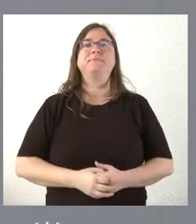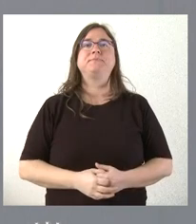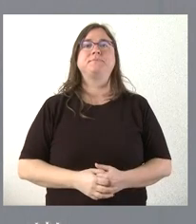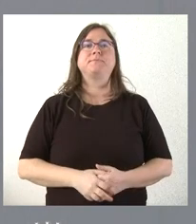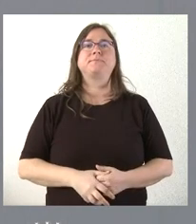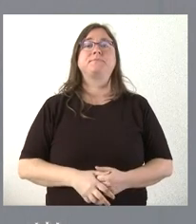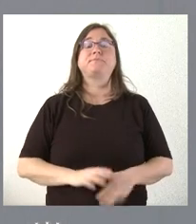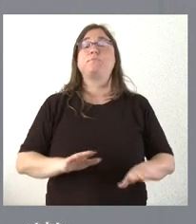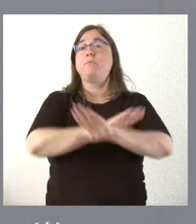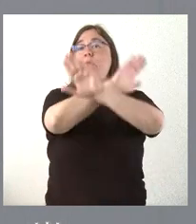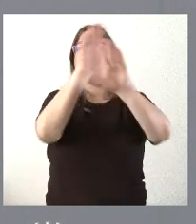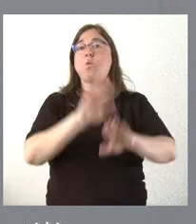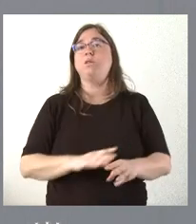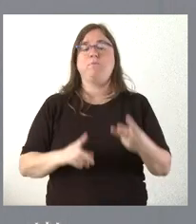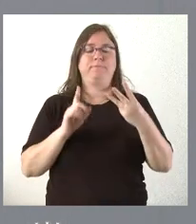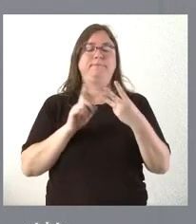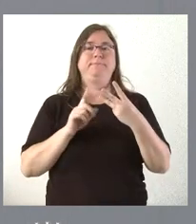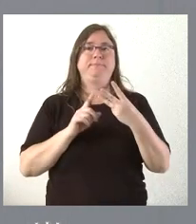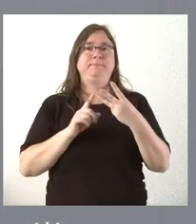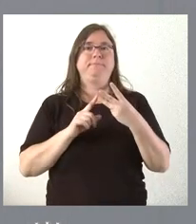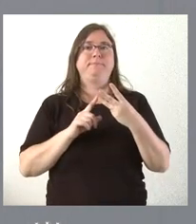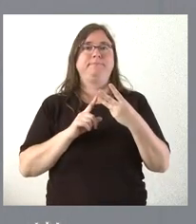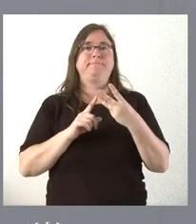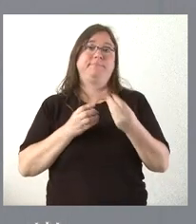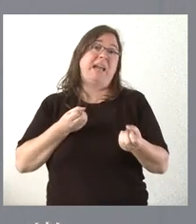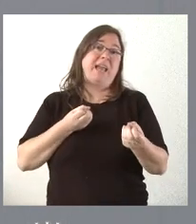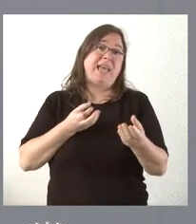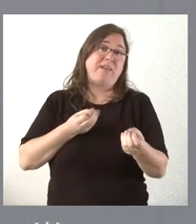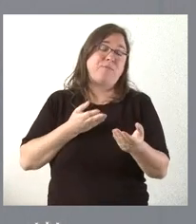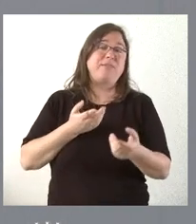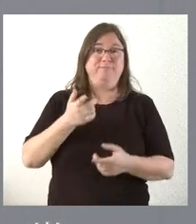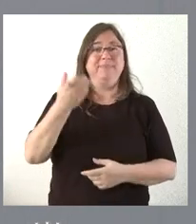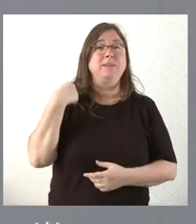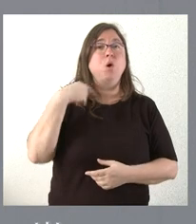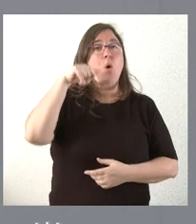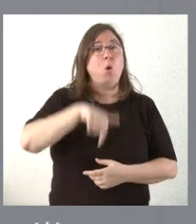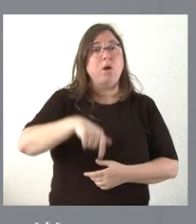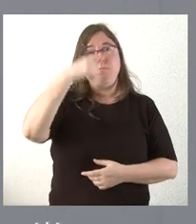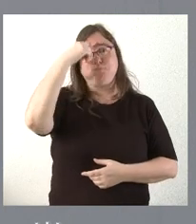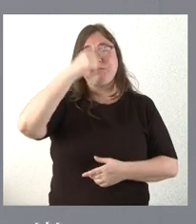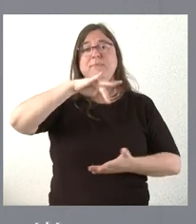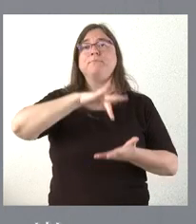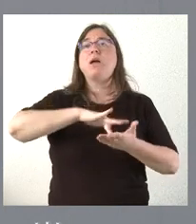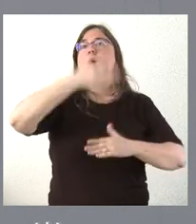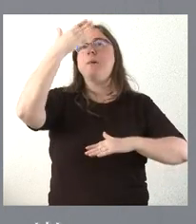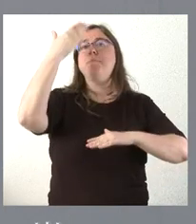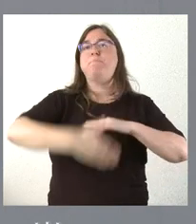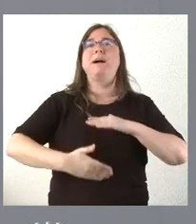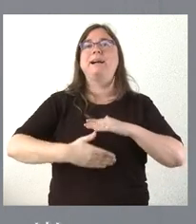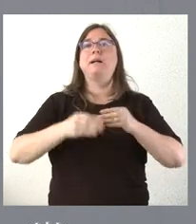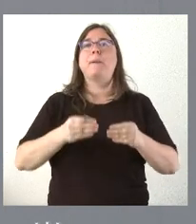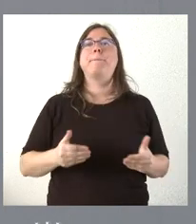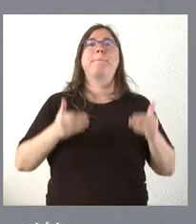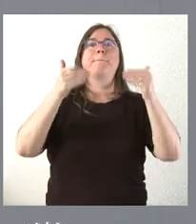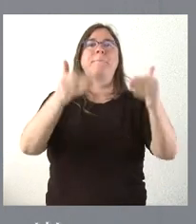Y una última cuestión también de información, también previa a que ustedes preguntan. Hoy saben ustedes que finalizaban la última ampliación del